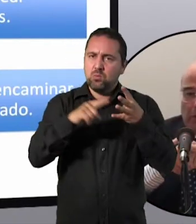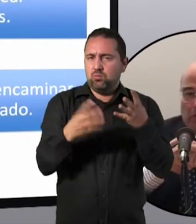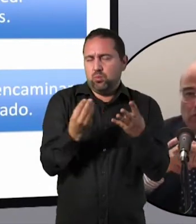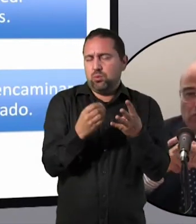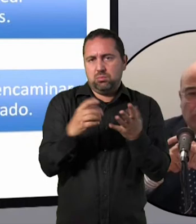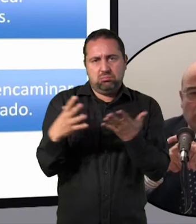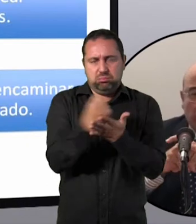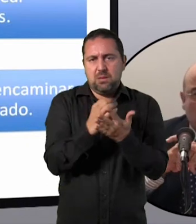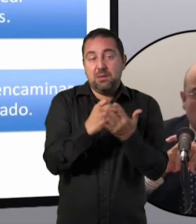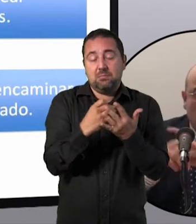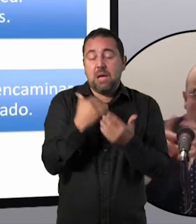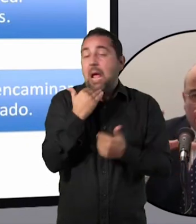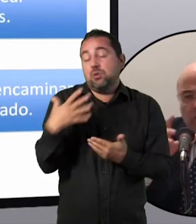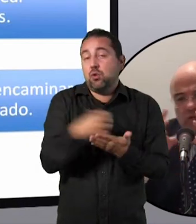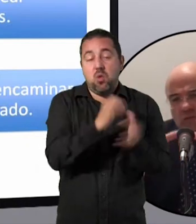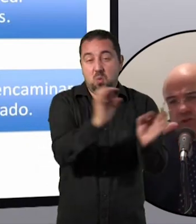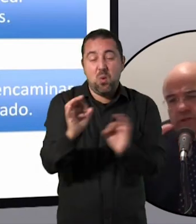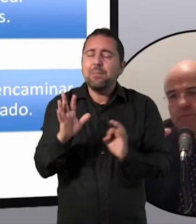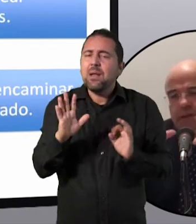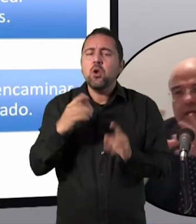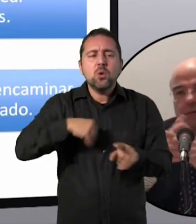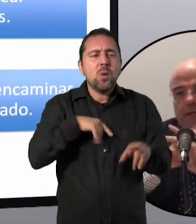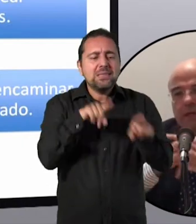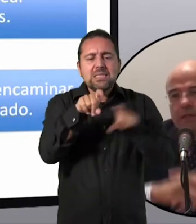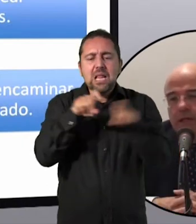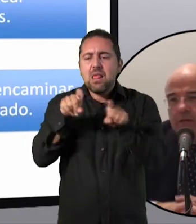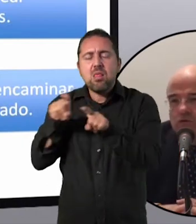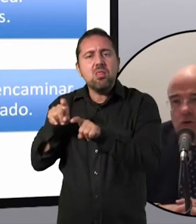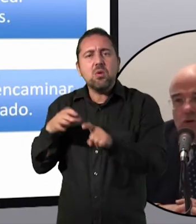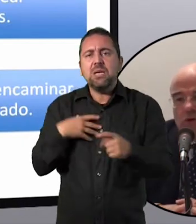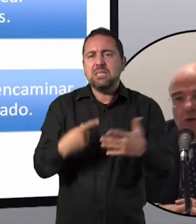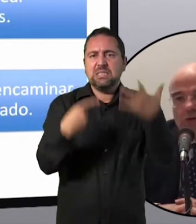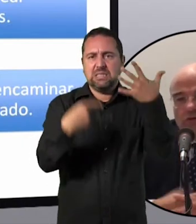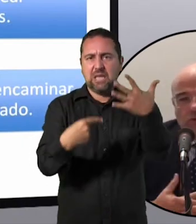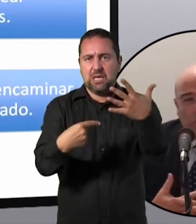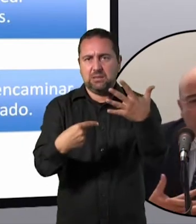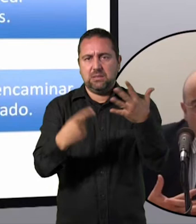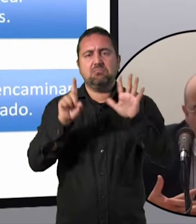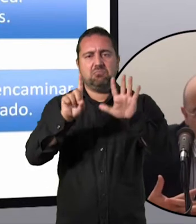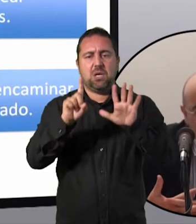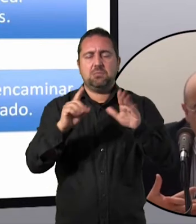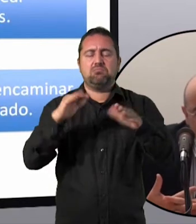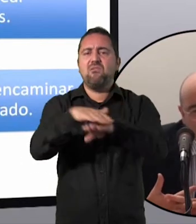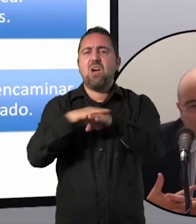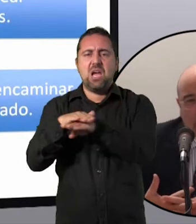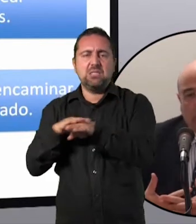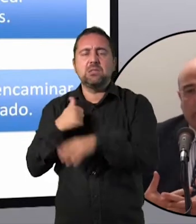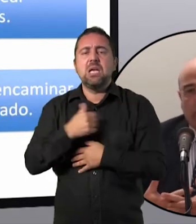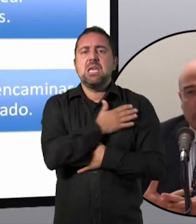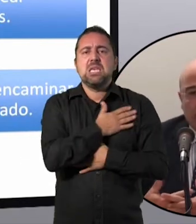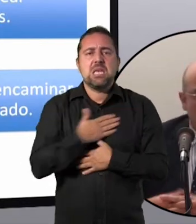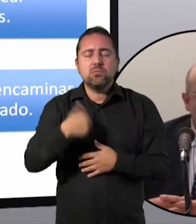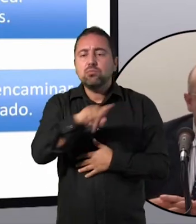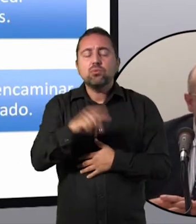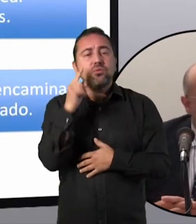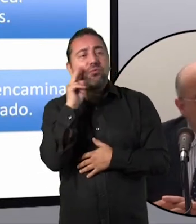Pero nosotros hemos seleccionado, seleccionamos como seis competencias básicas que queremos que os fijéis en desarrollar a lo